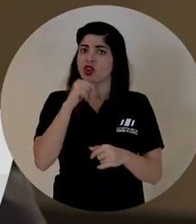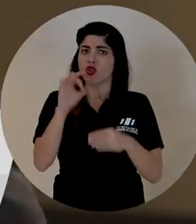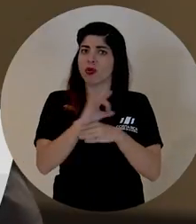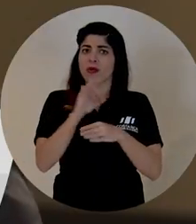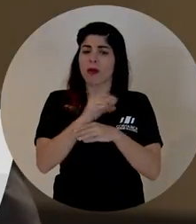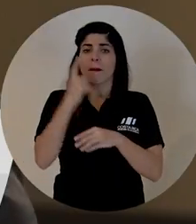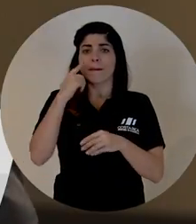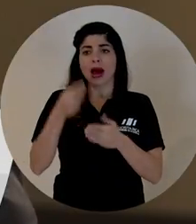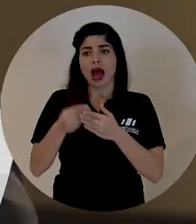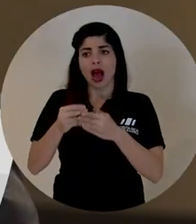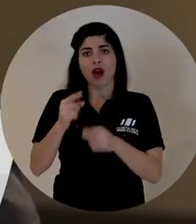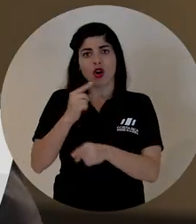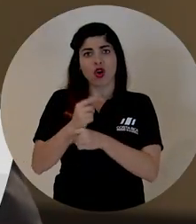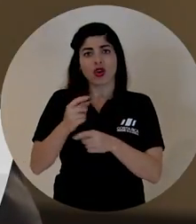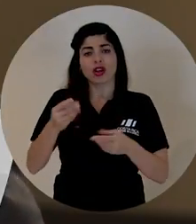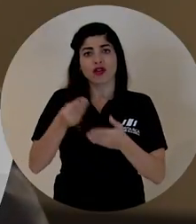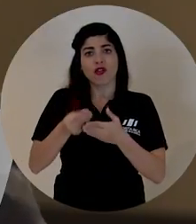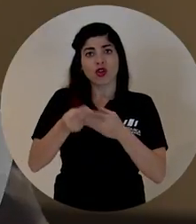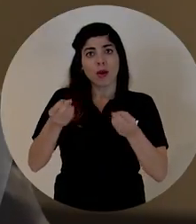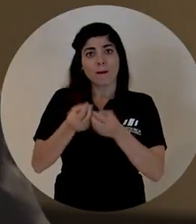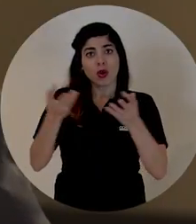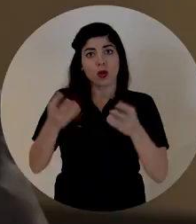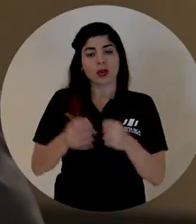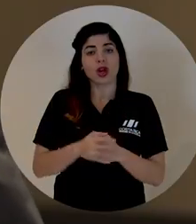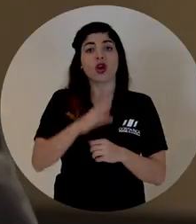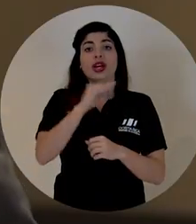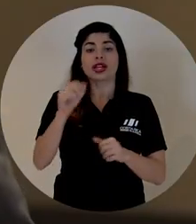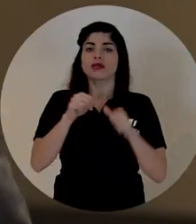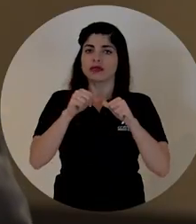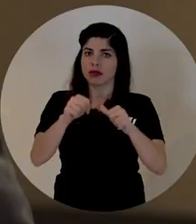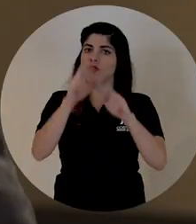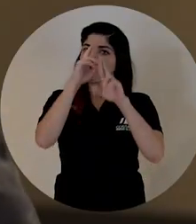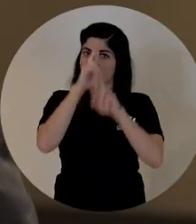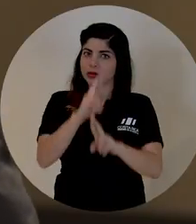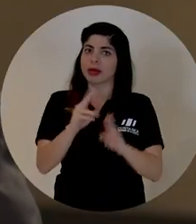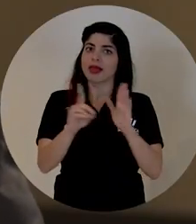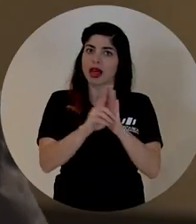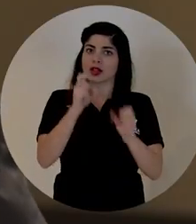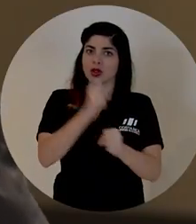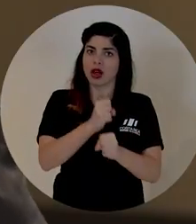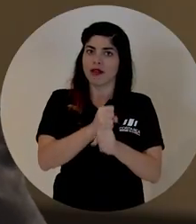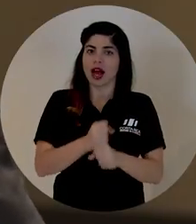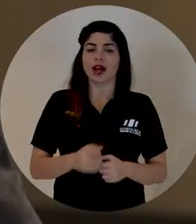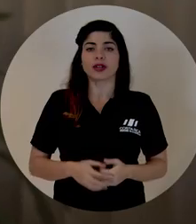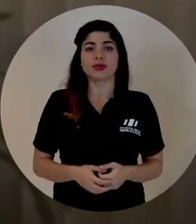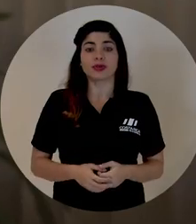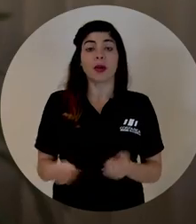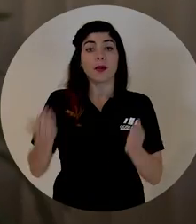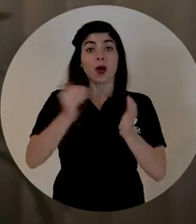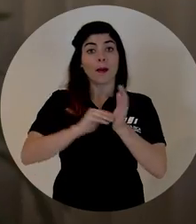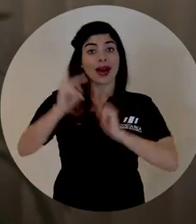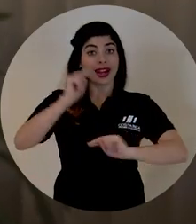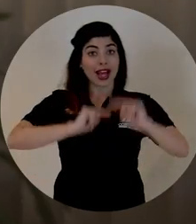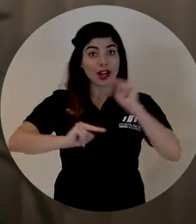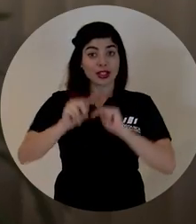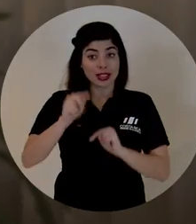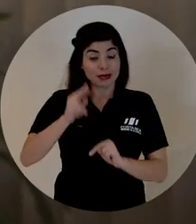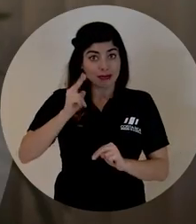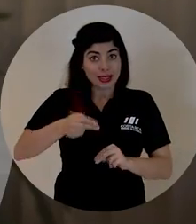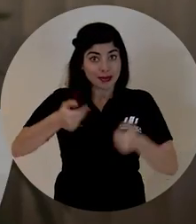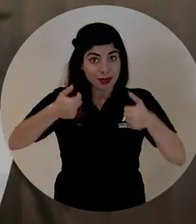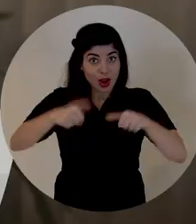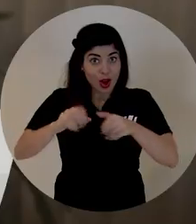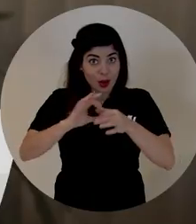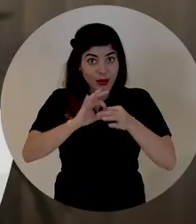con el uso eficiente de los recursos públicos, pero manteniendo el respeto a los derechos laborales. La renegociación